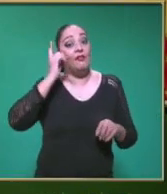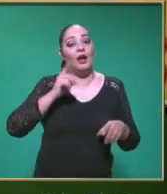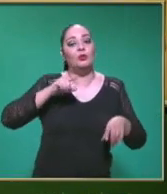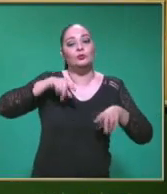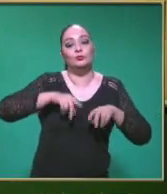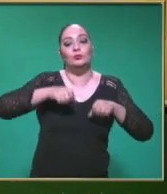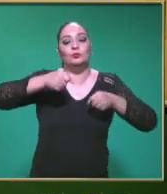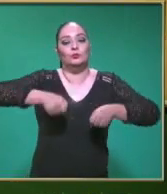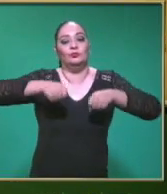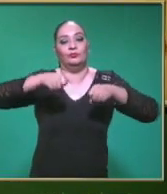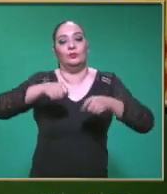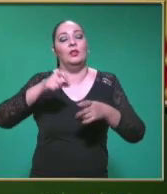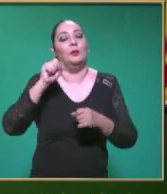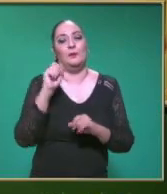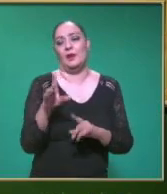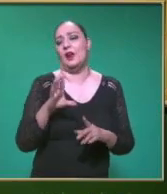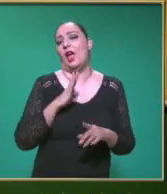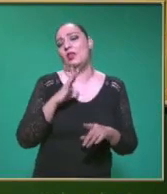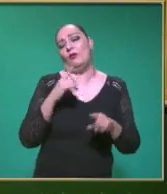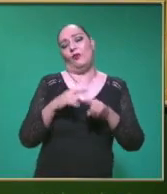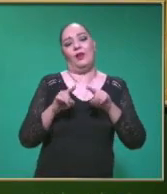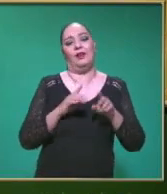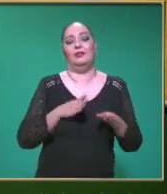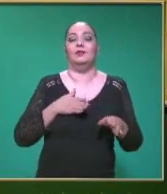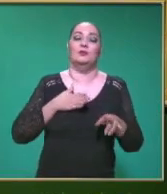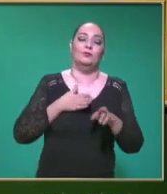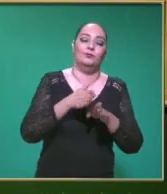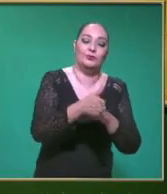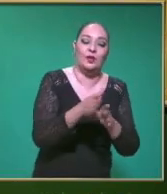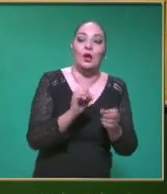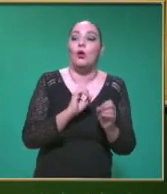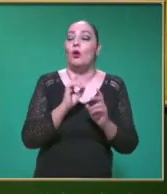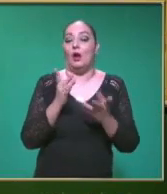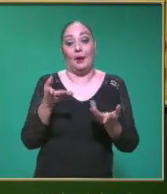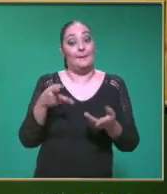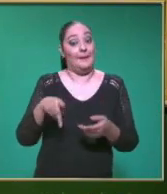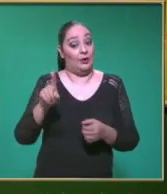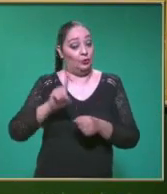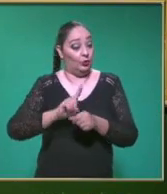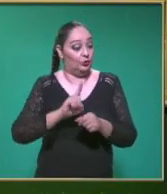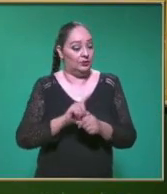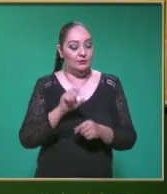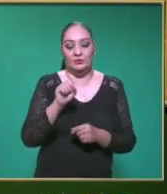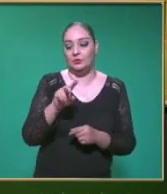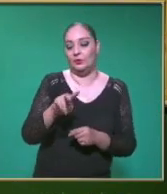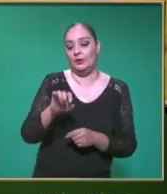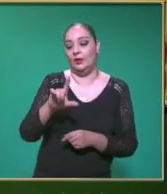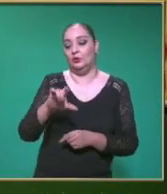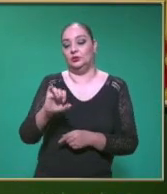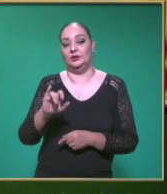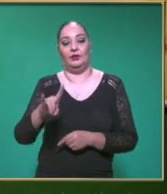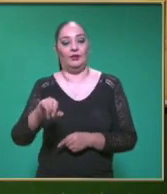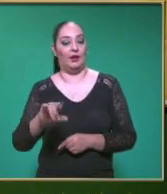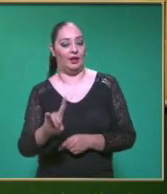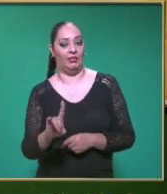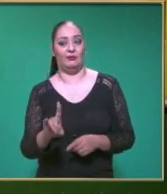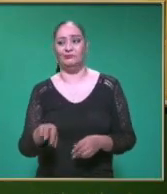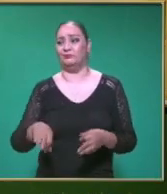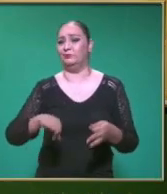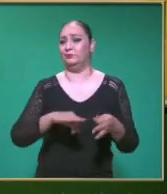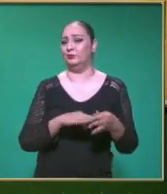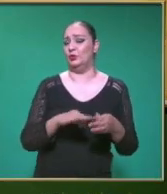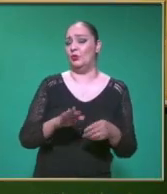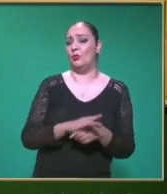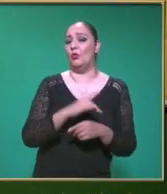desplazamientos Y distancias Muy bien En la vida cotidiana El término velocidad Se usa continuamente Y además Profe